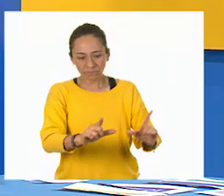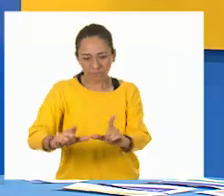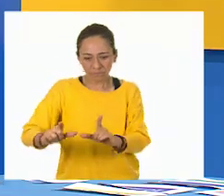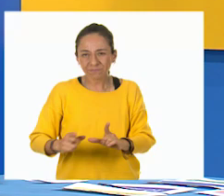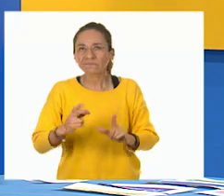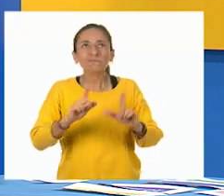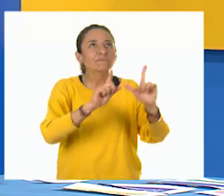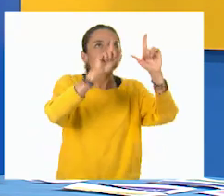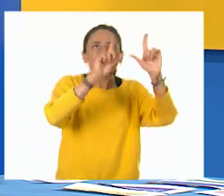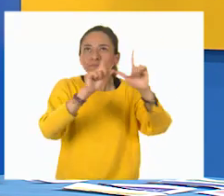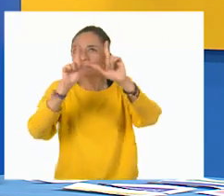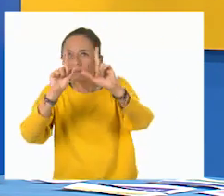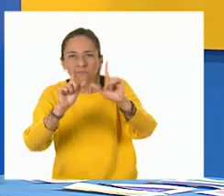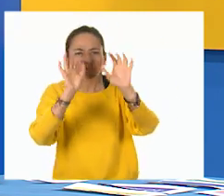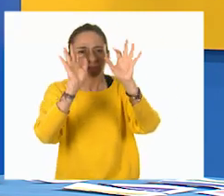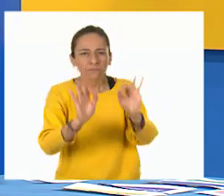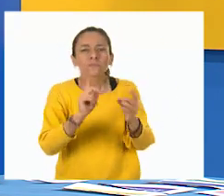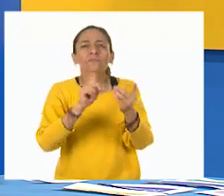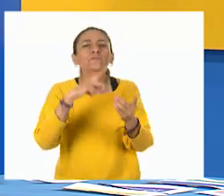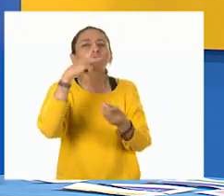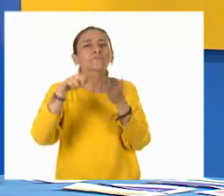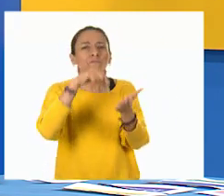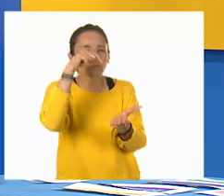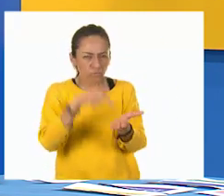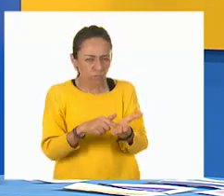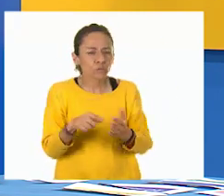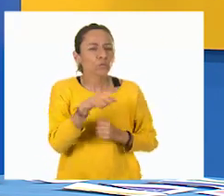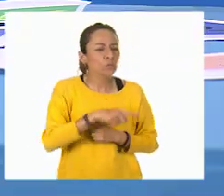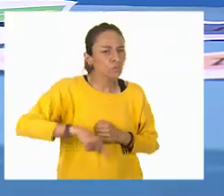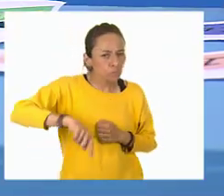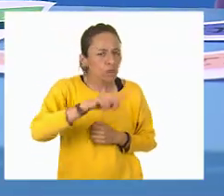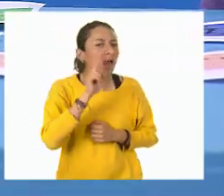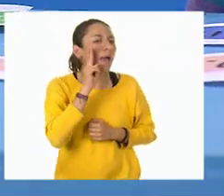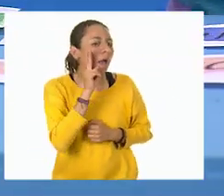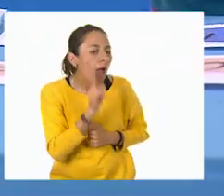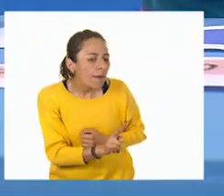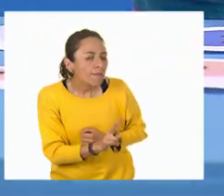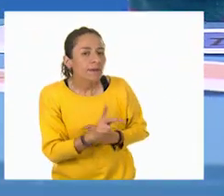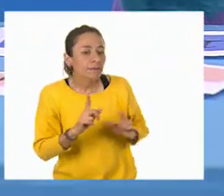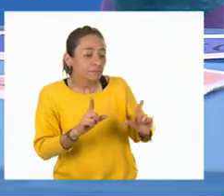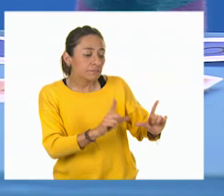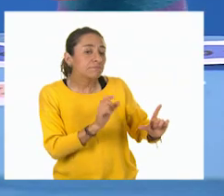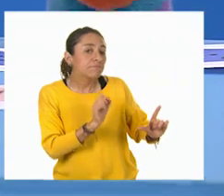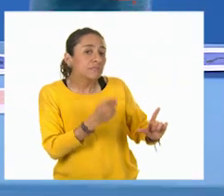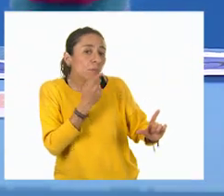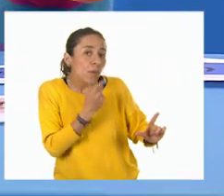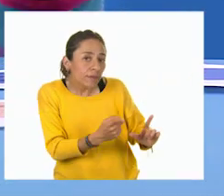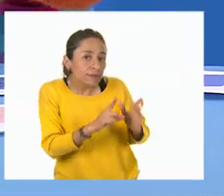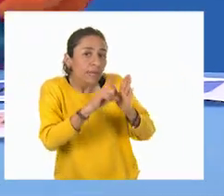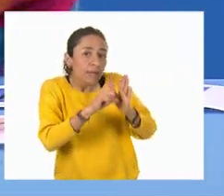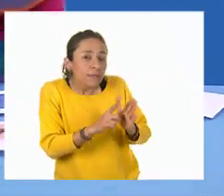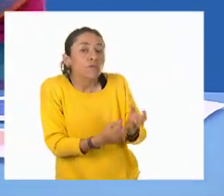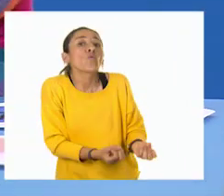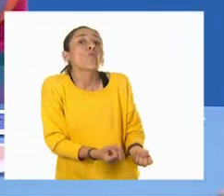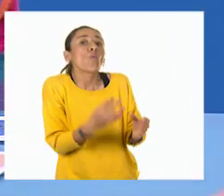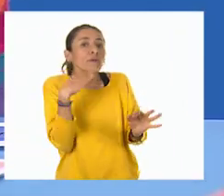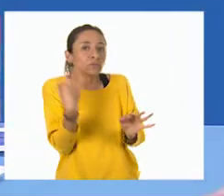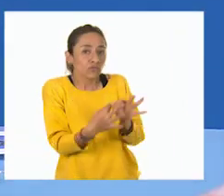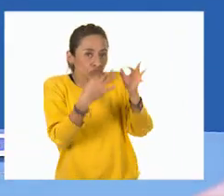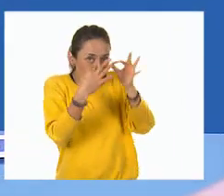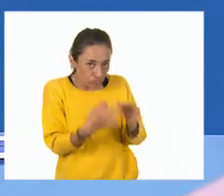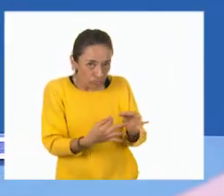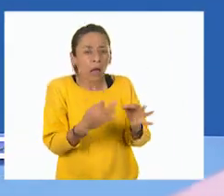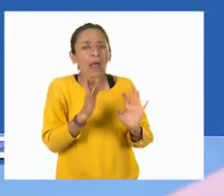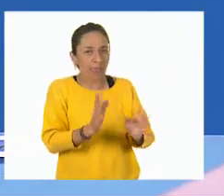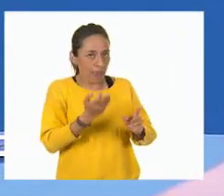van a determinar qué unidad equivale a la cantidad de litros que dice la tarjeta. Ahora vamos a iniciar el juego